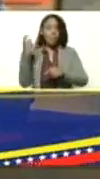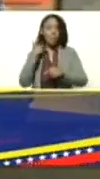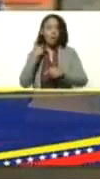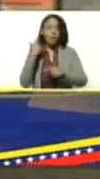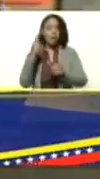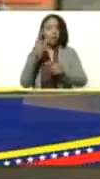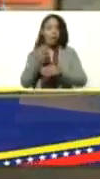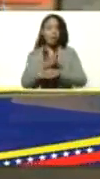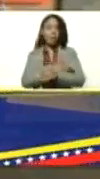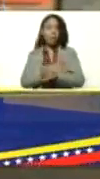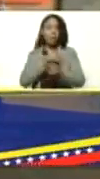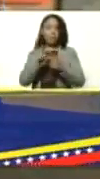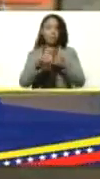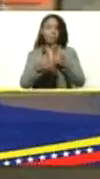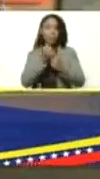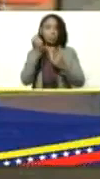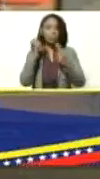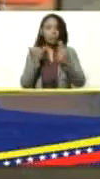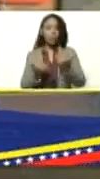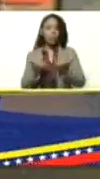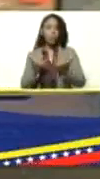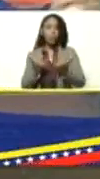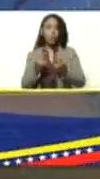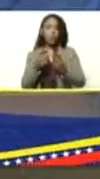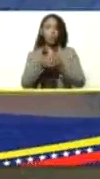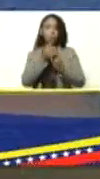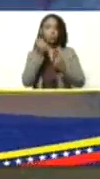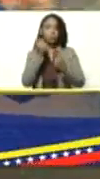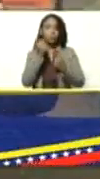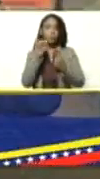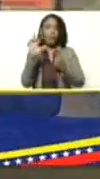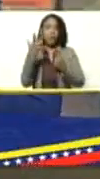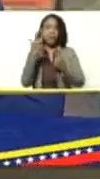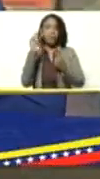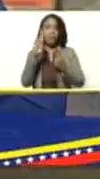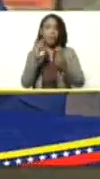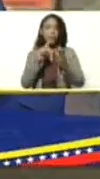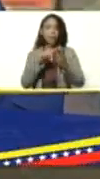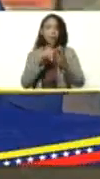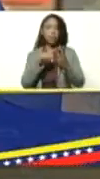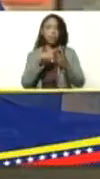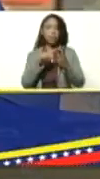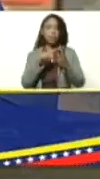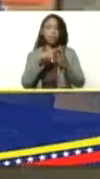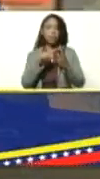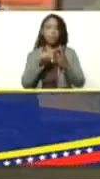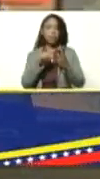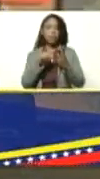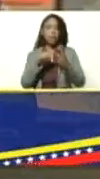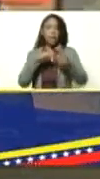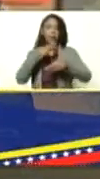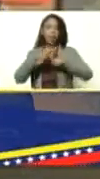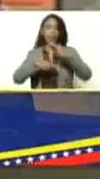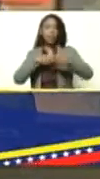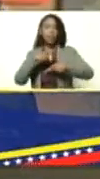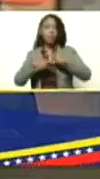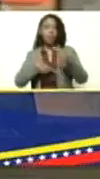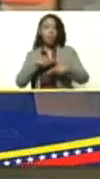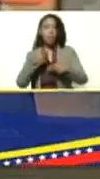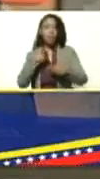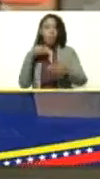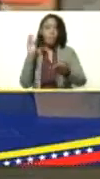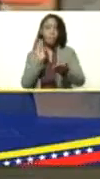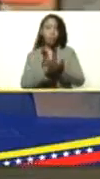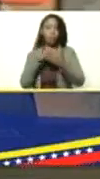anteriores vigentes y en la tercera R revolucionar yo la puse así